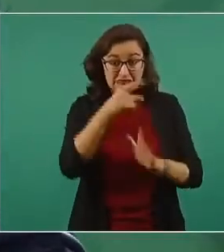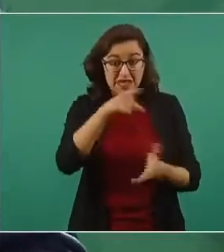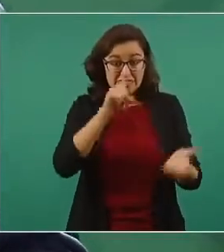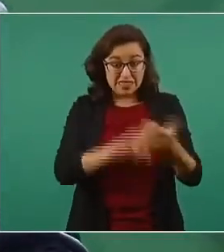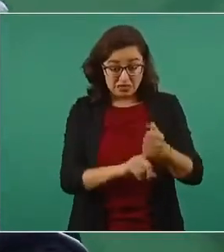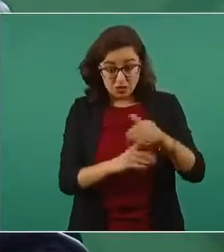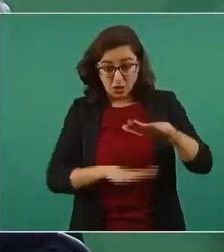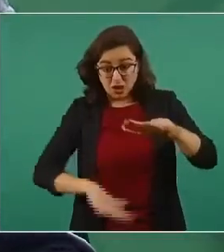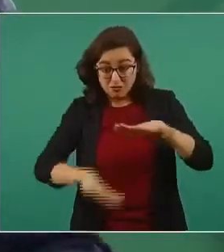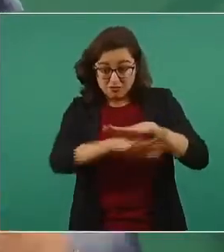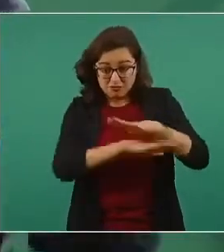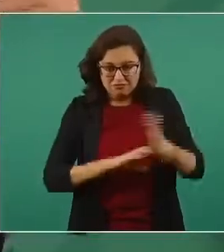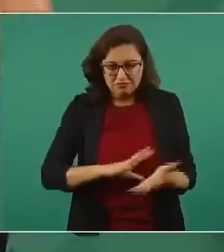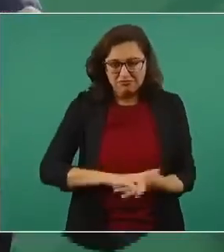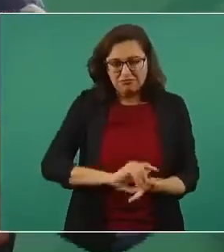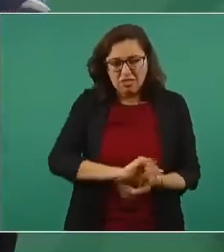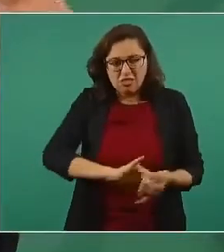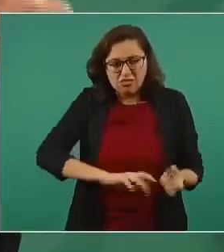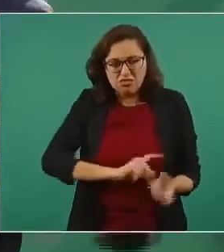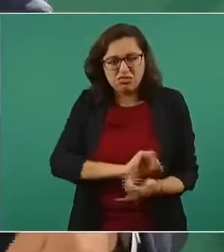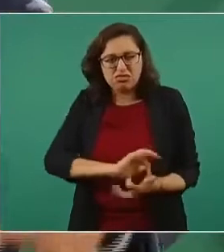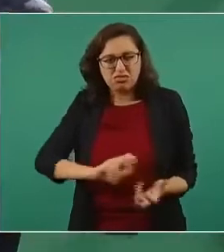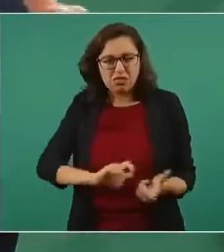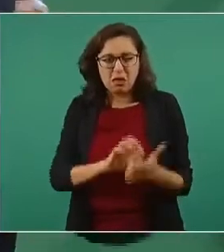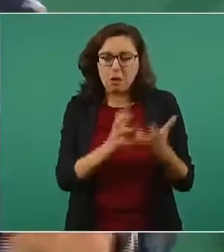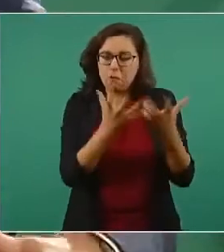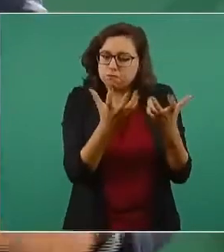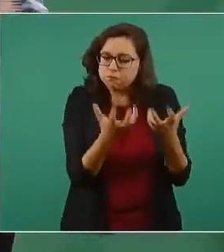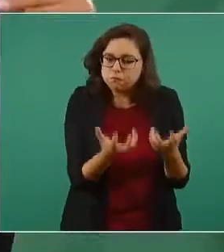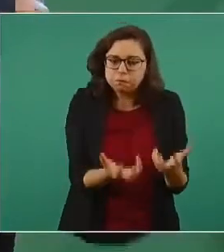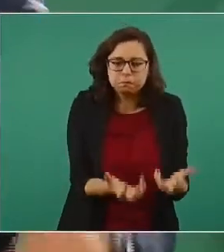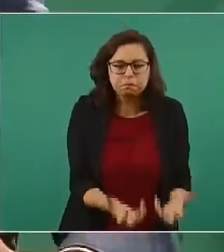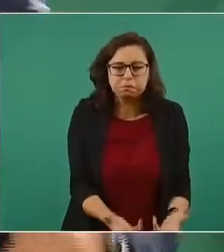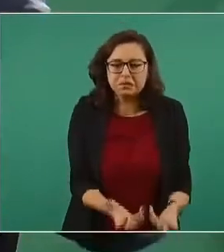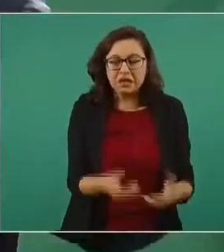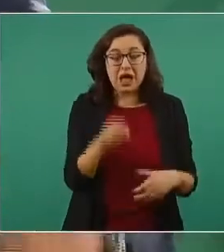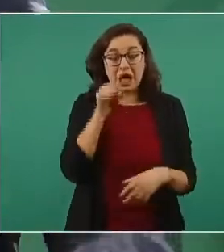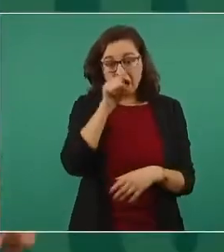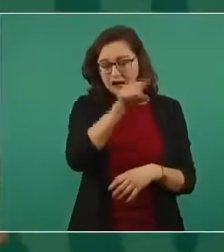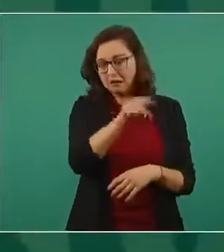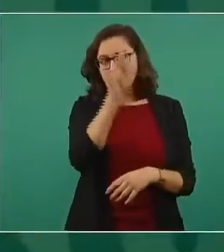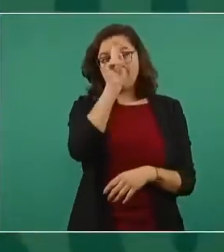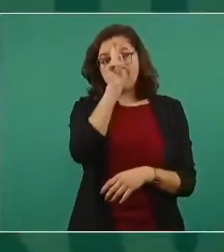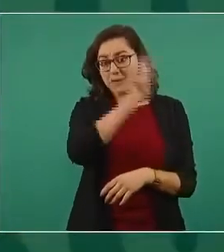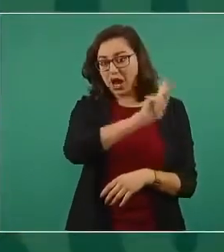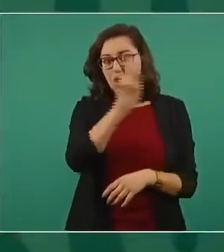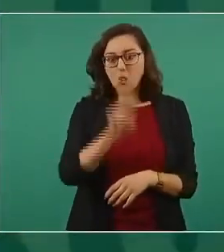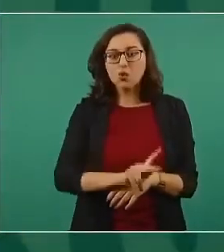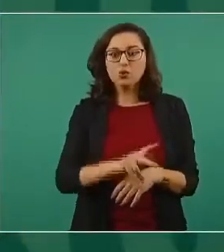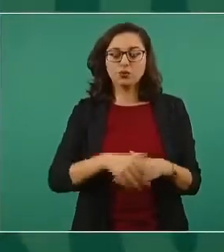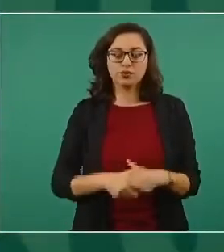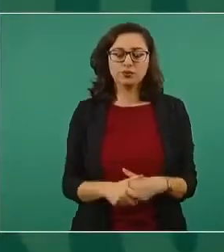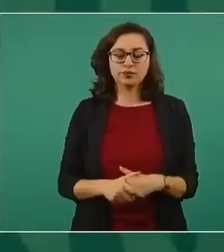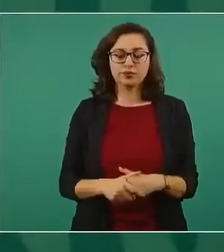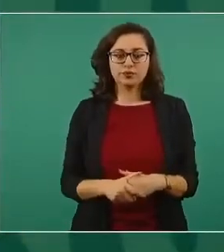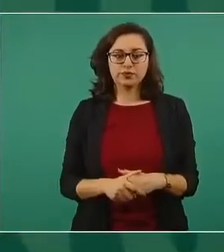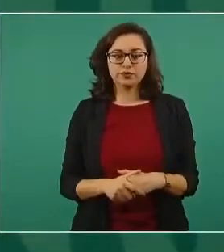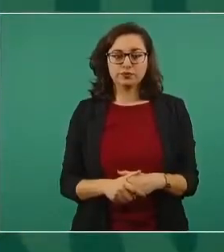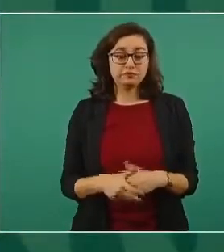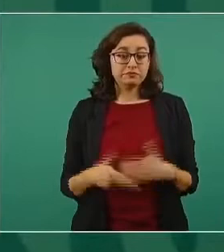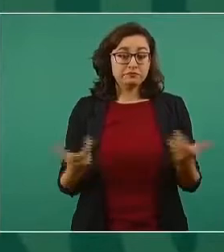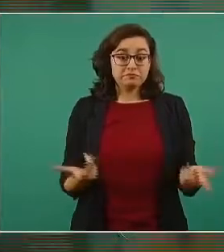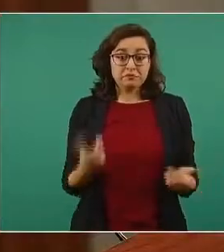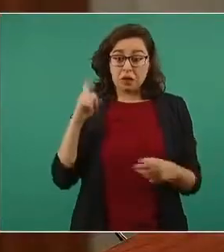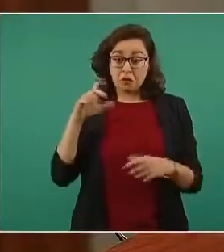México, ahí es donde querían hacer, o empezaron a hacer el aeropuerto, se hunde